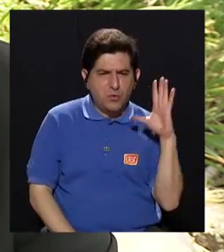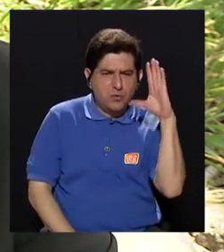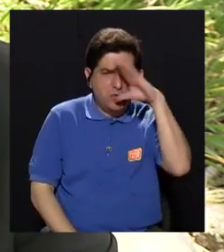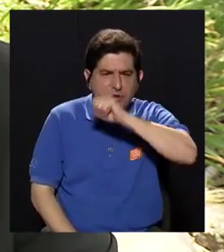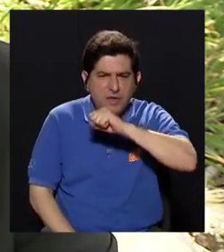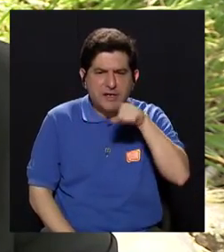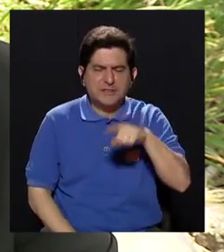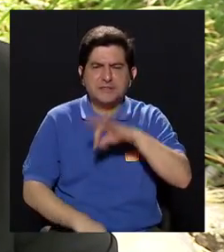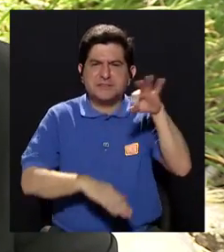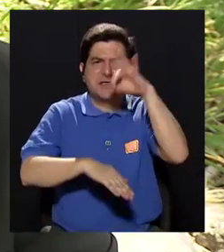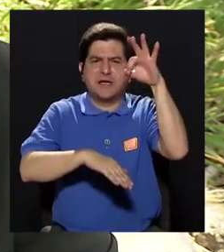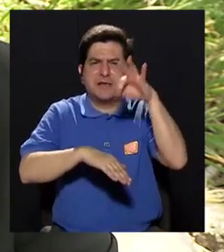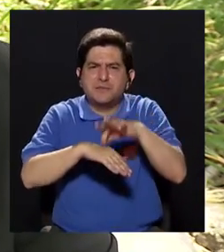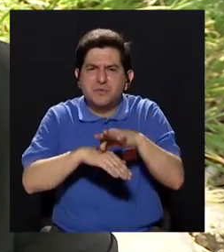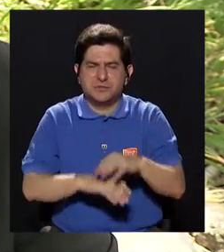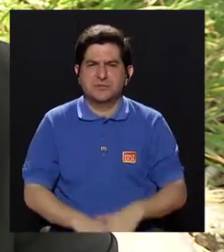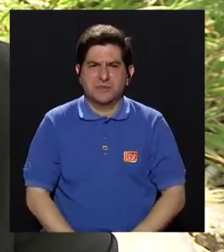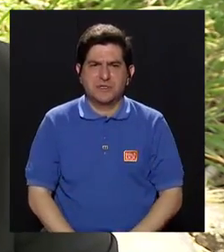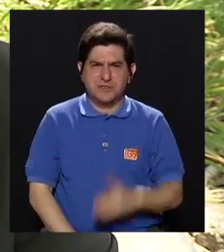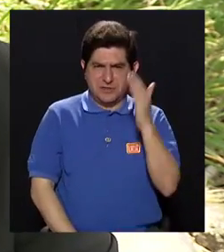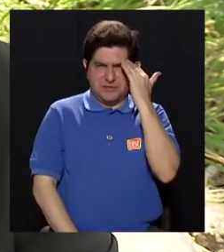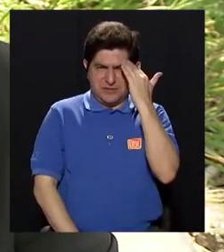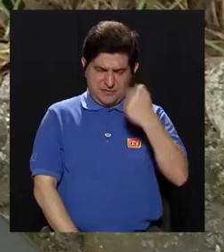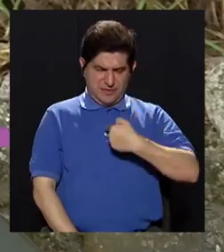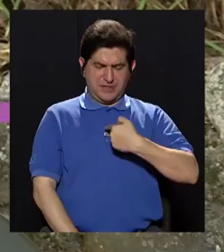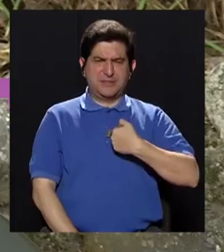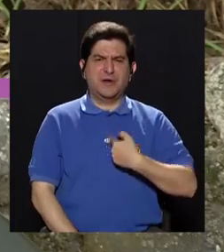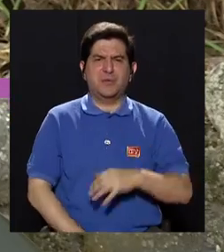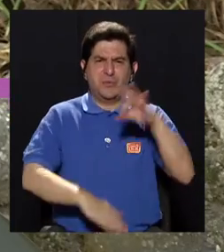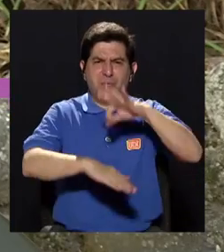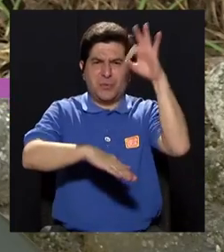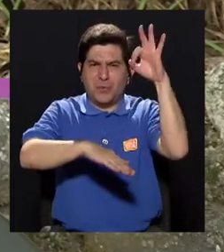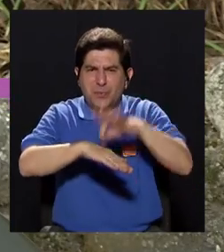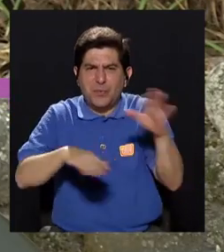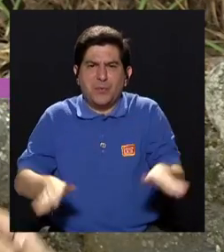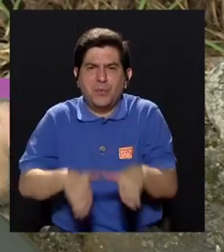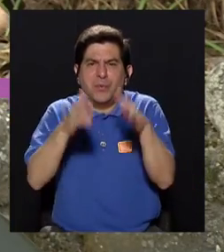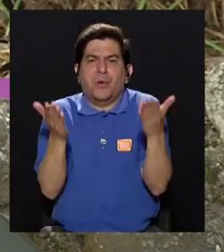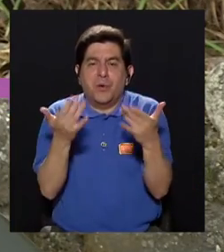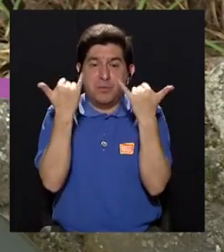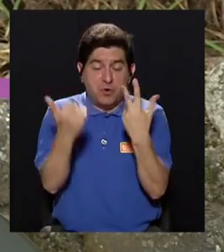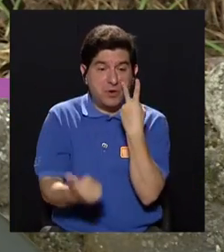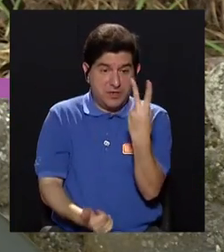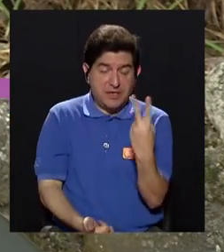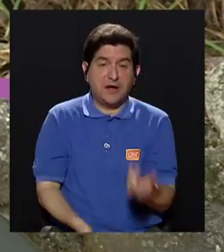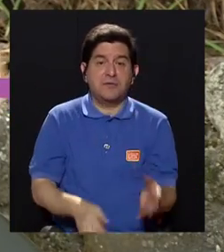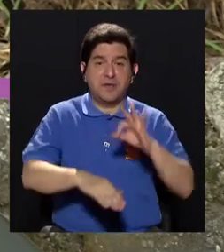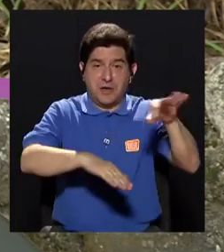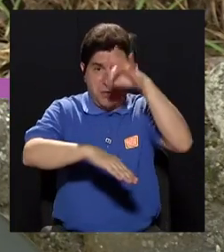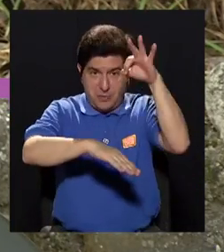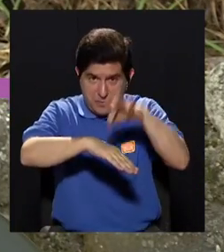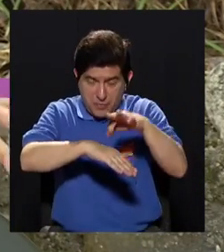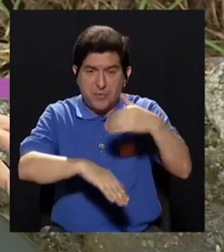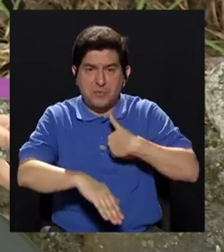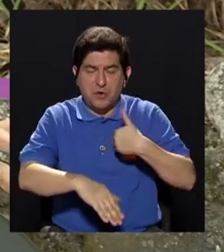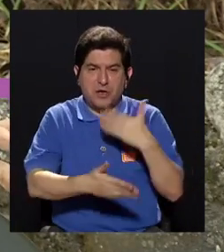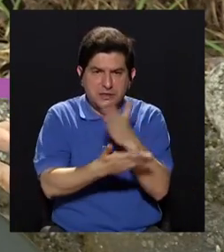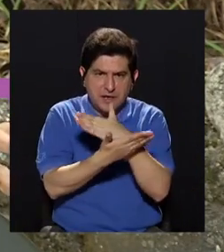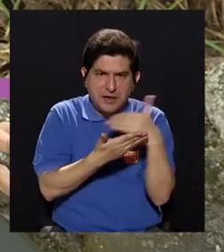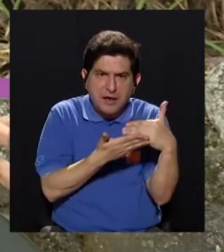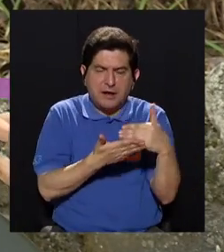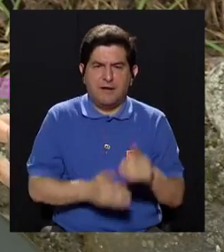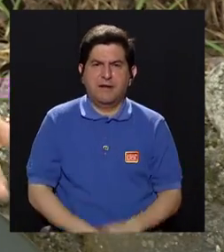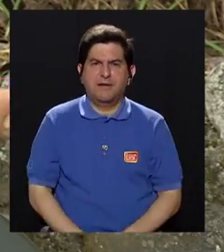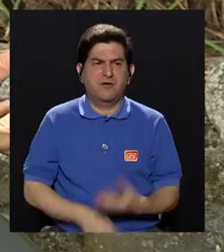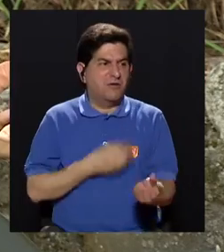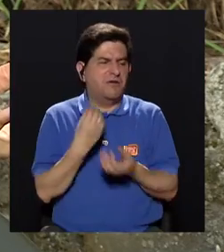mosquito, ¿cómo sabemos si nos picó, por ejemplo? Y si ya vimos que nos picó porque tenemos alguna señal,